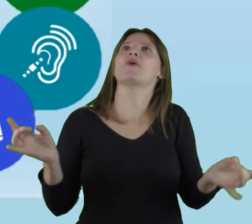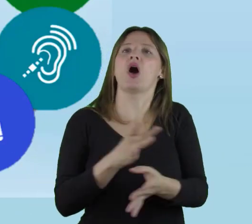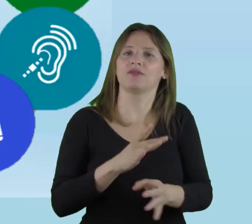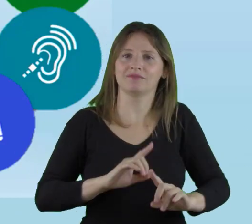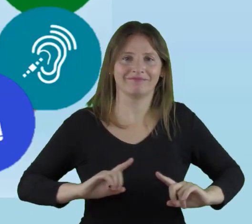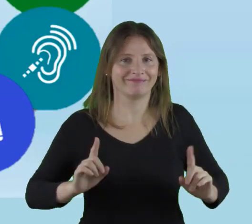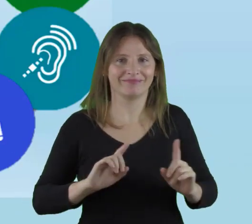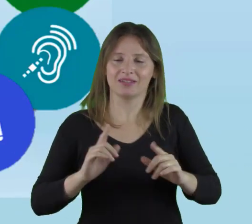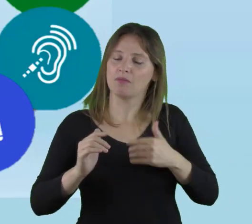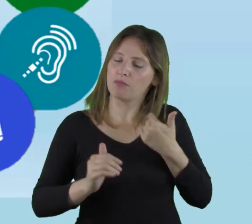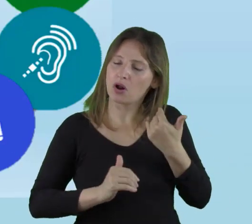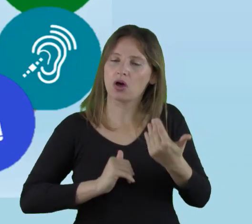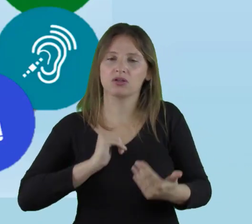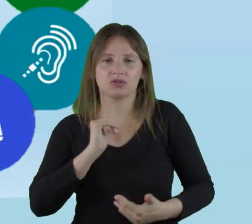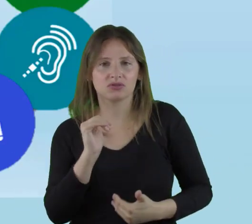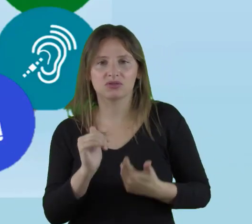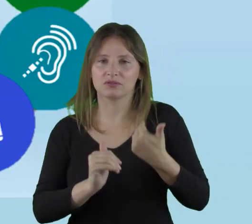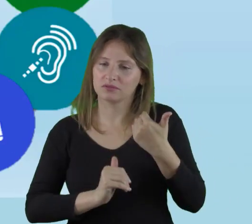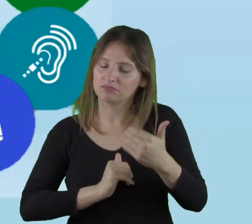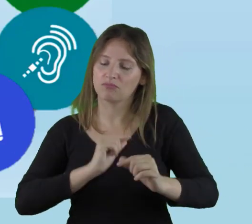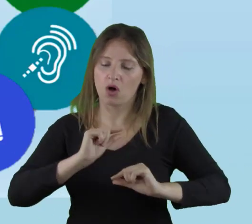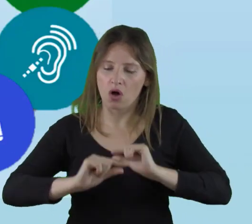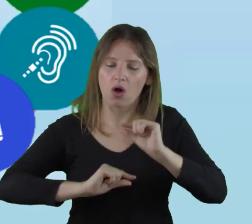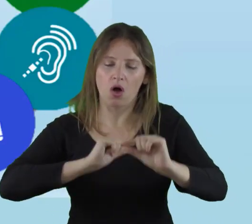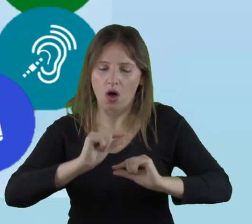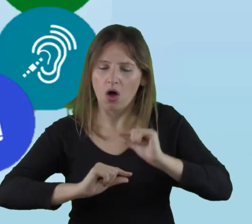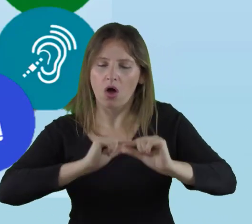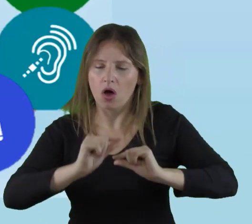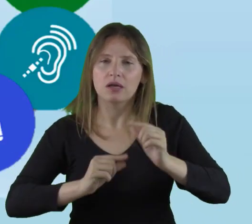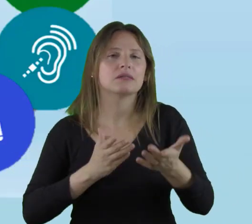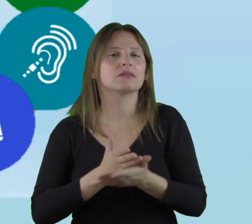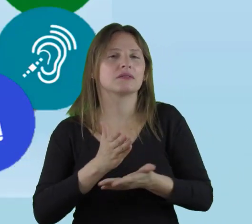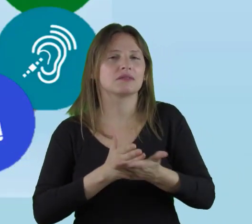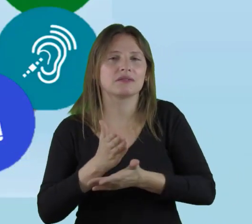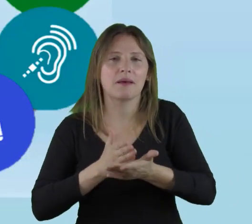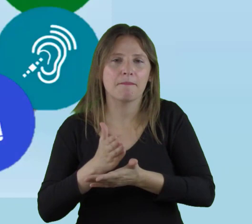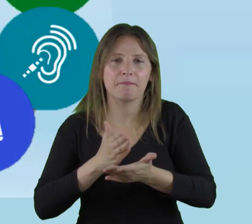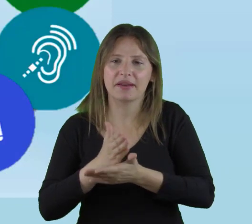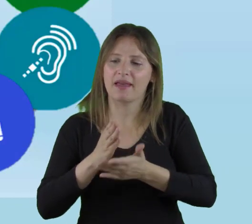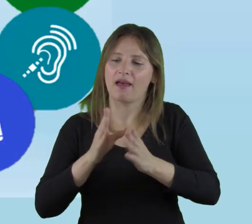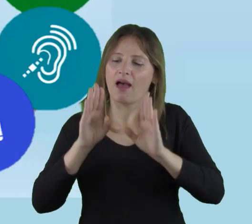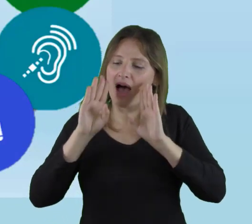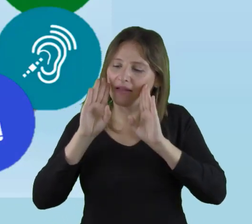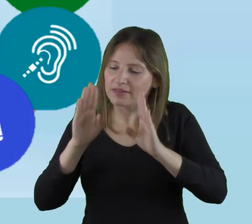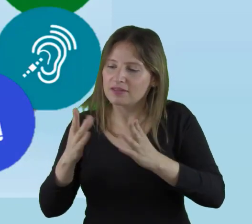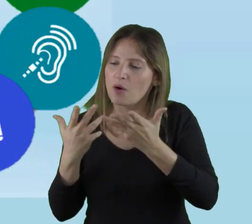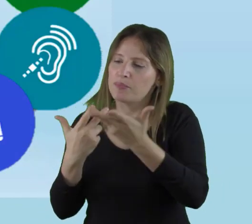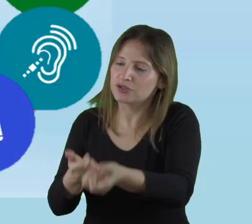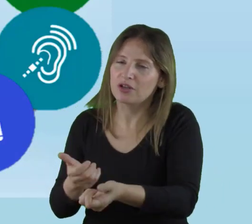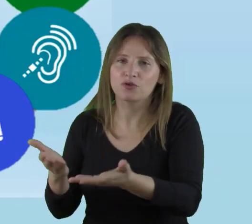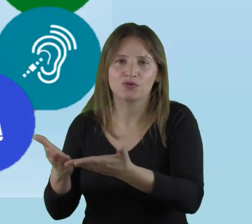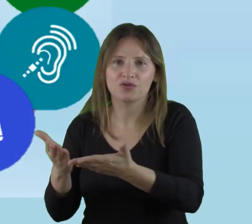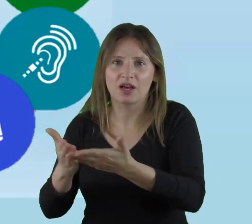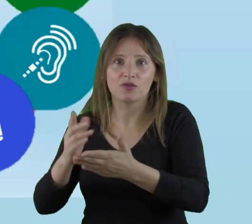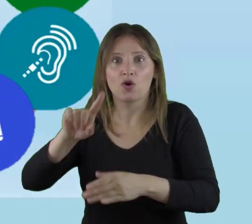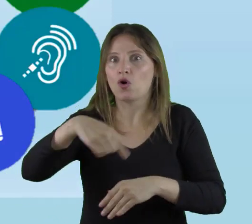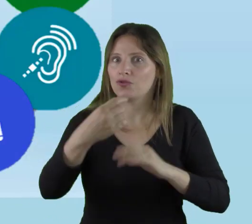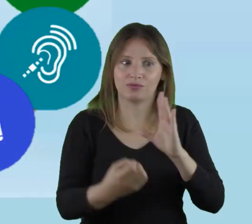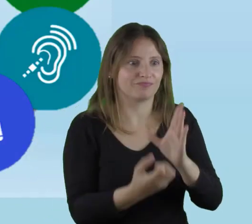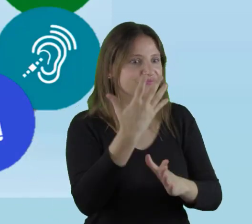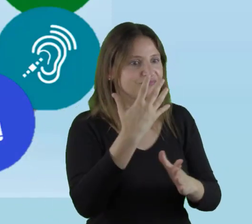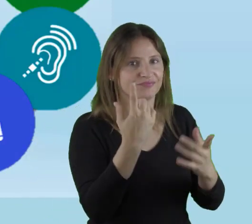es un proceso. Porque siempre estaremos atendiendo a un estudiante, luego